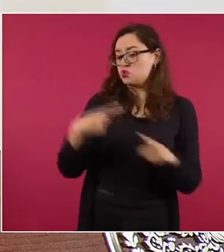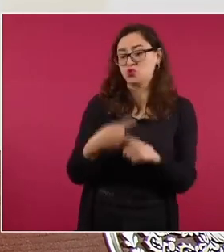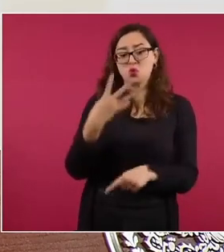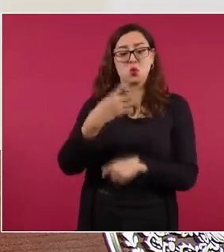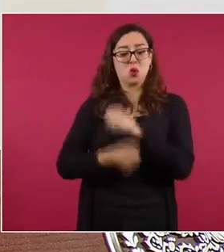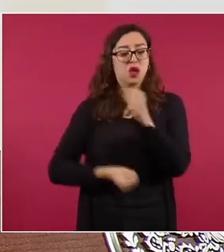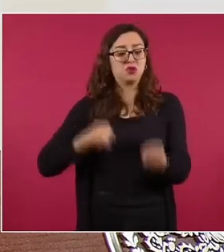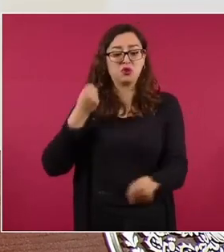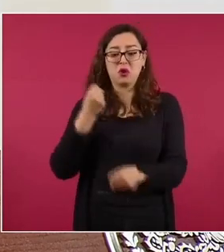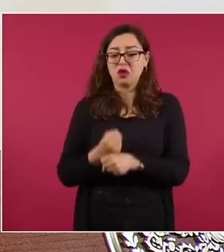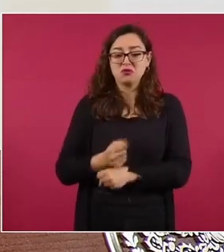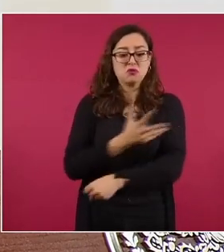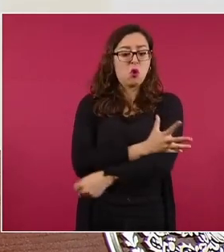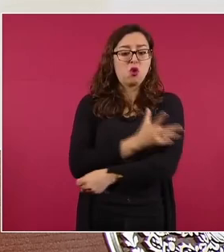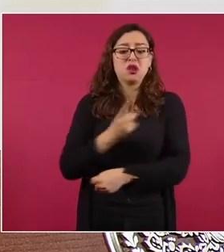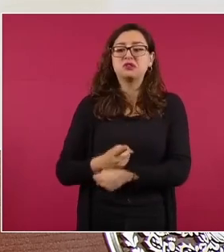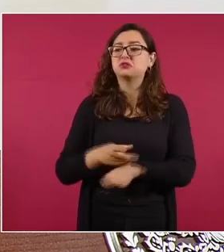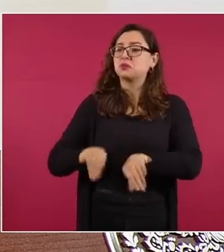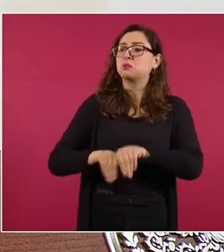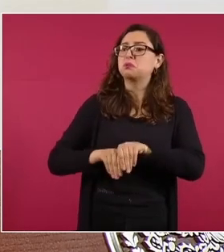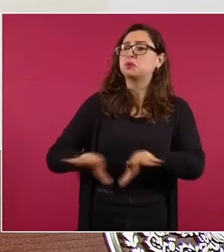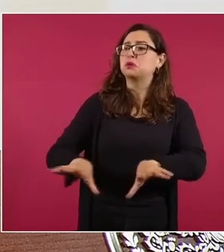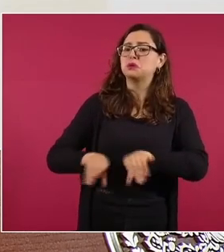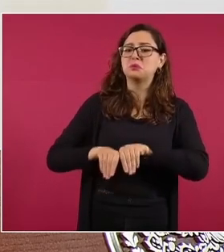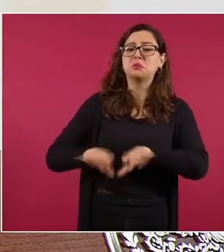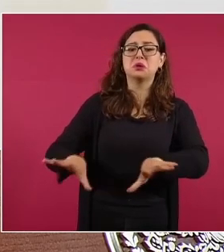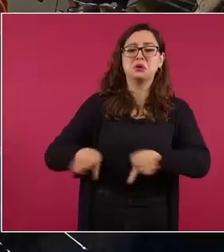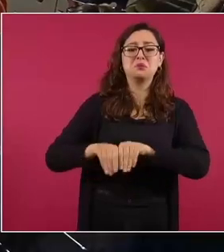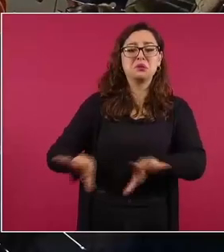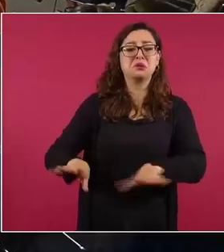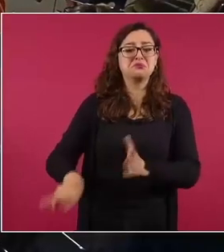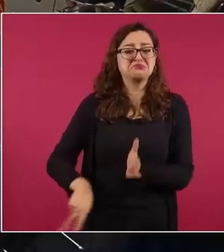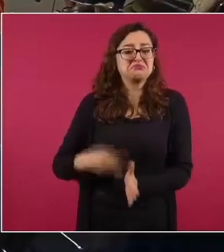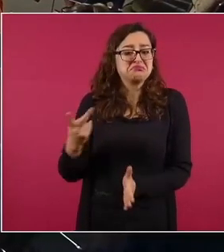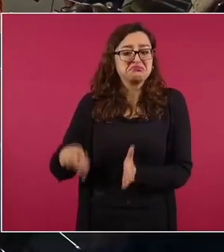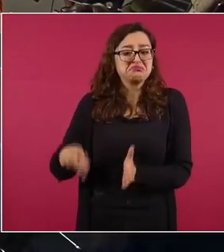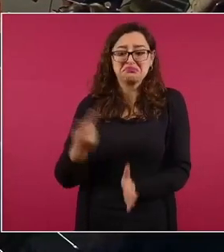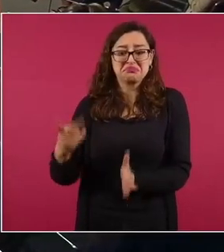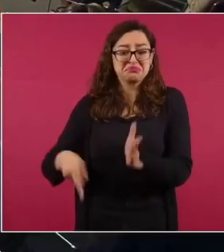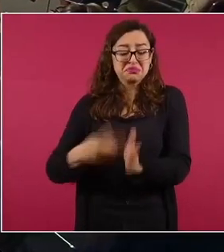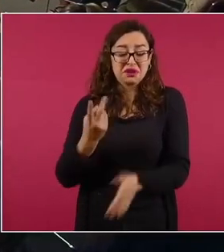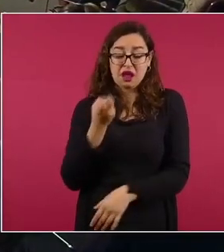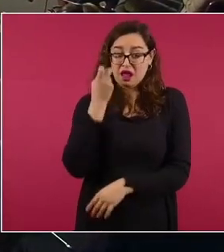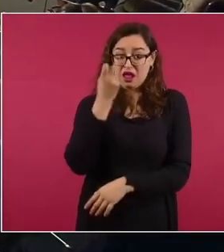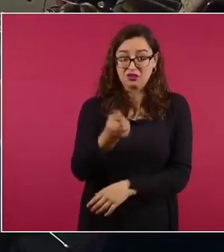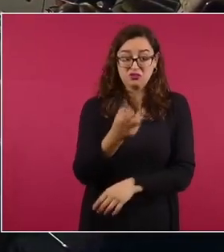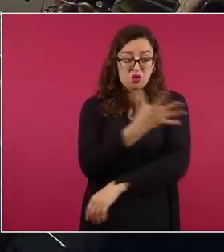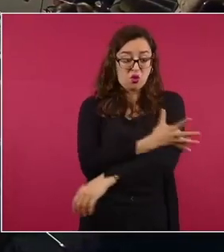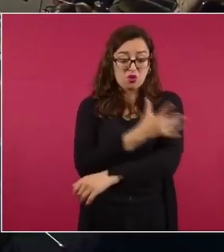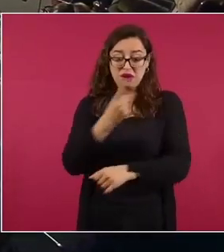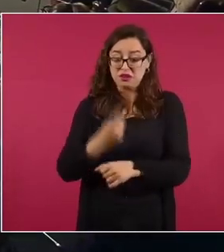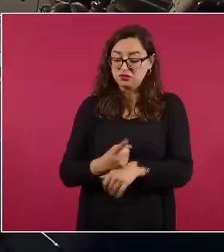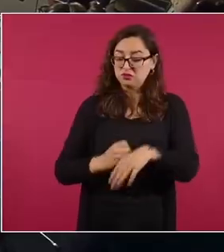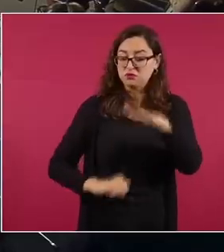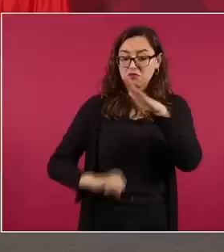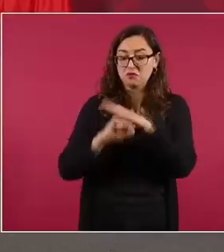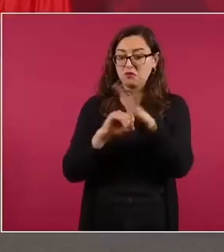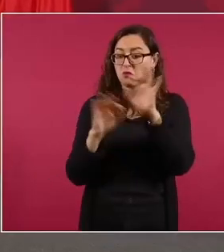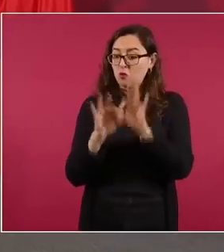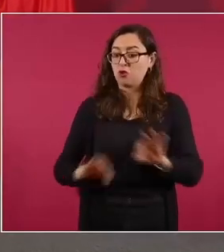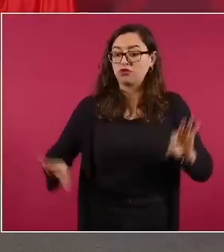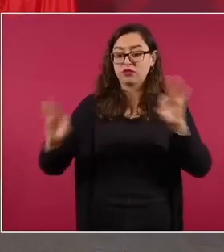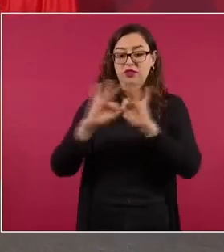de oro de la democracia, si no se miente,